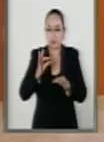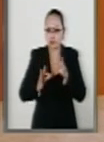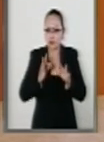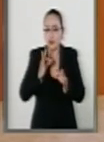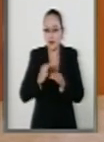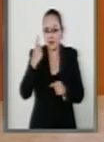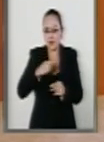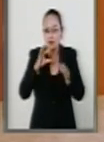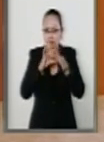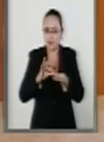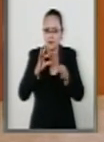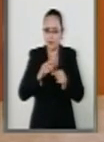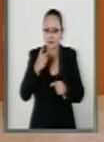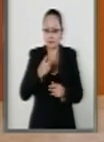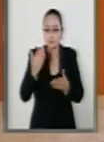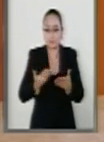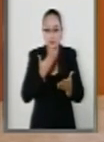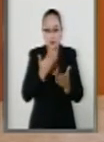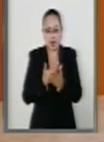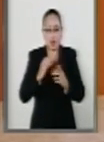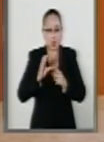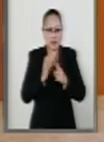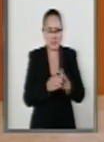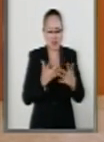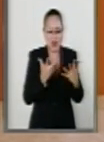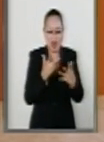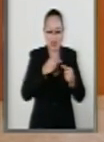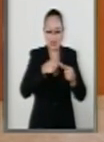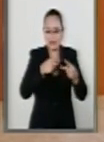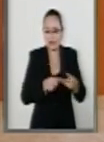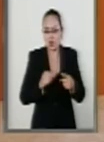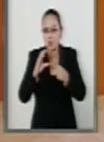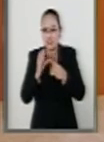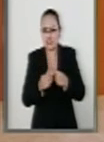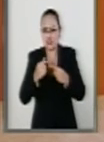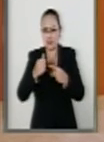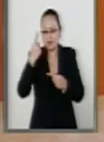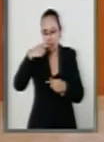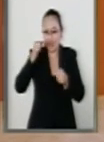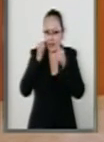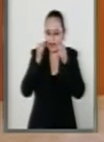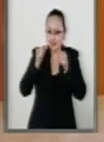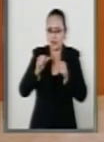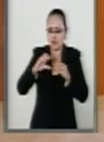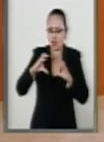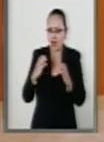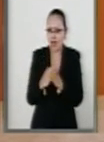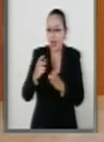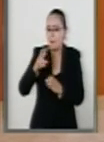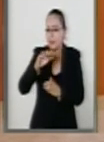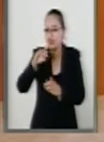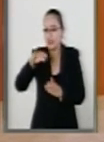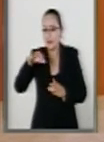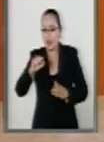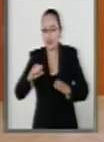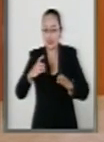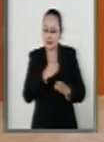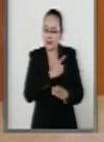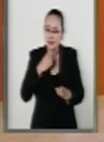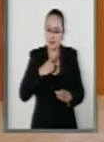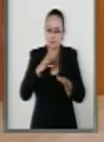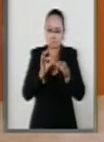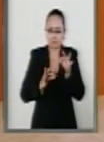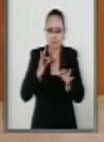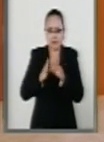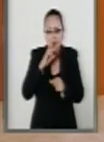diciendo que se propone que la comisión ejecutiva y las comisiones de atención a víctimas deberán proporcionar en el ámbito